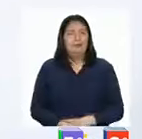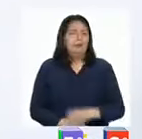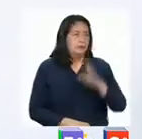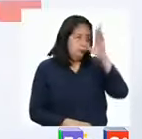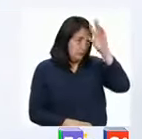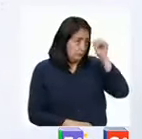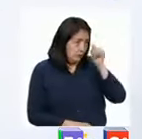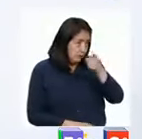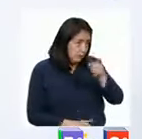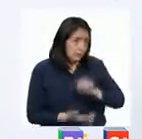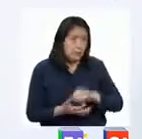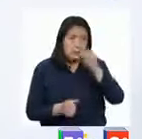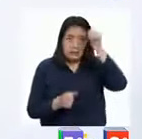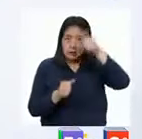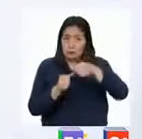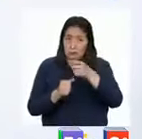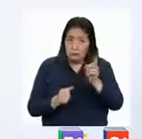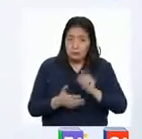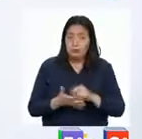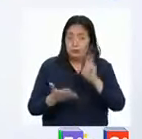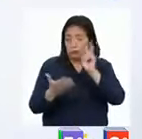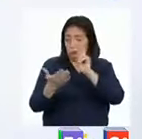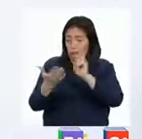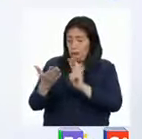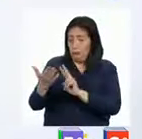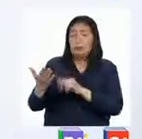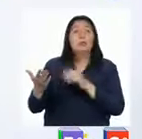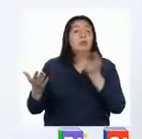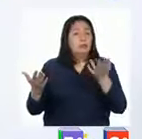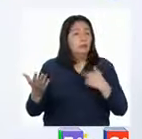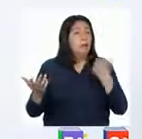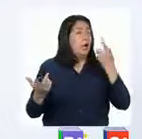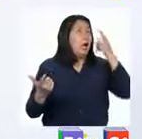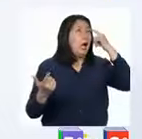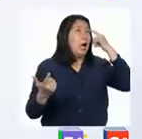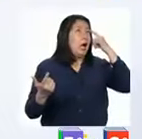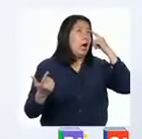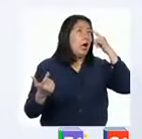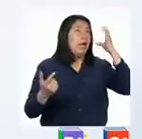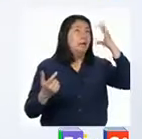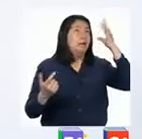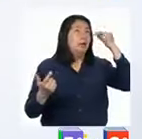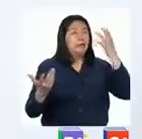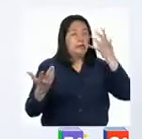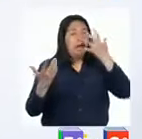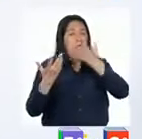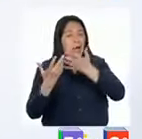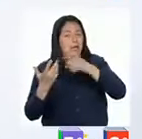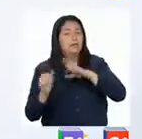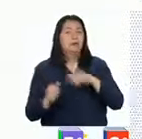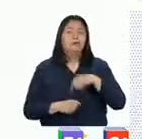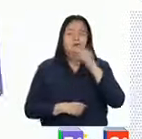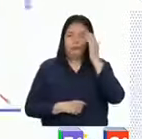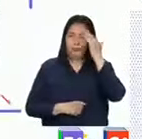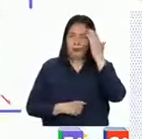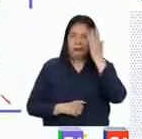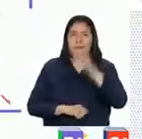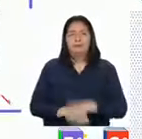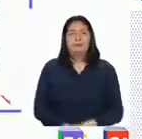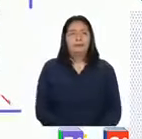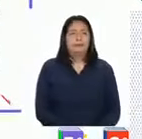Chicas y chicos, recuerden que cuando leemos establecemos relaciones con nuestras experiencias y conocimientos.